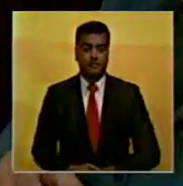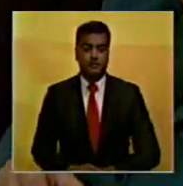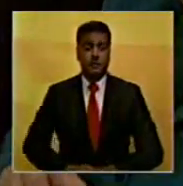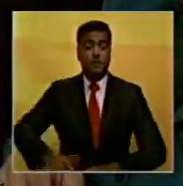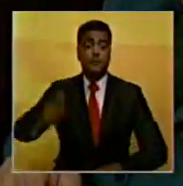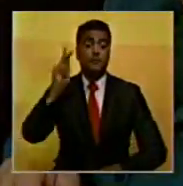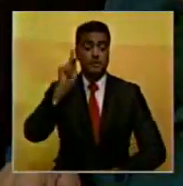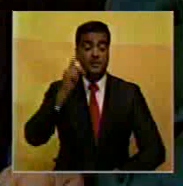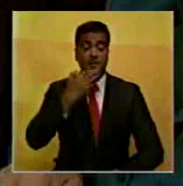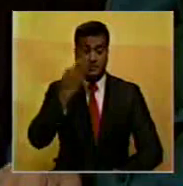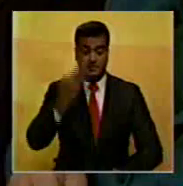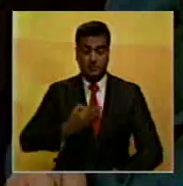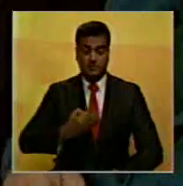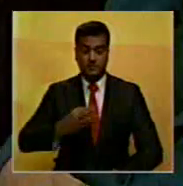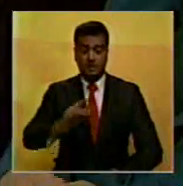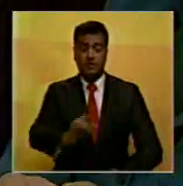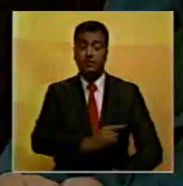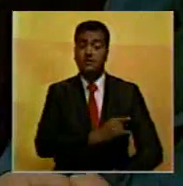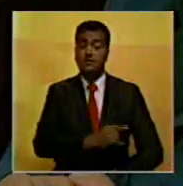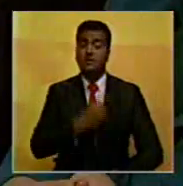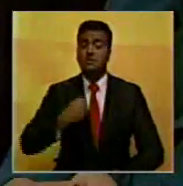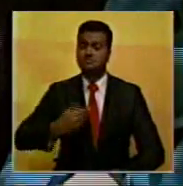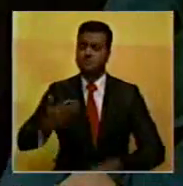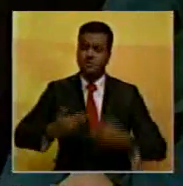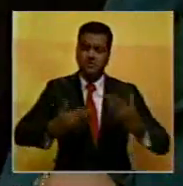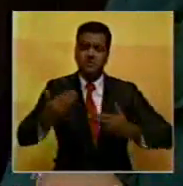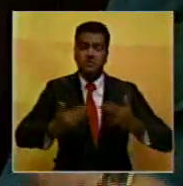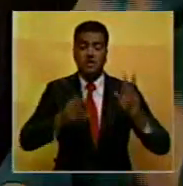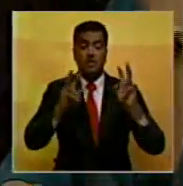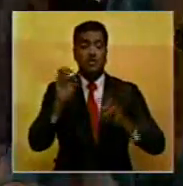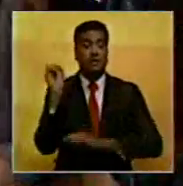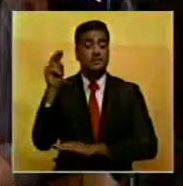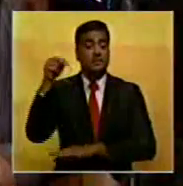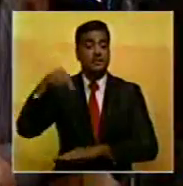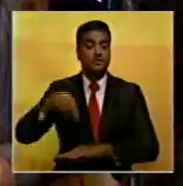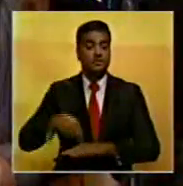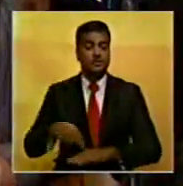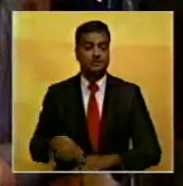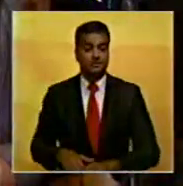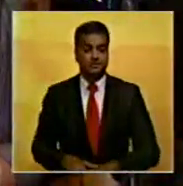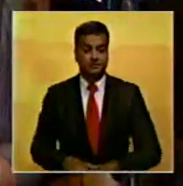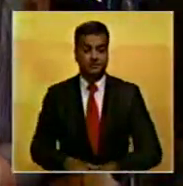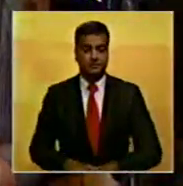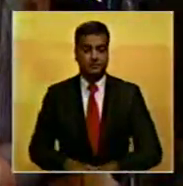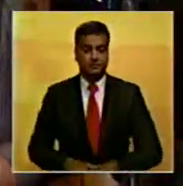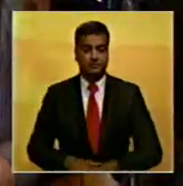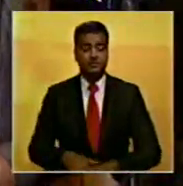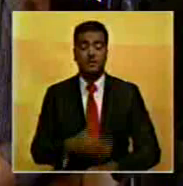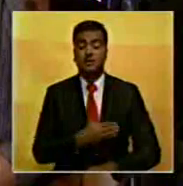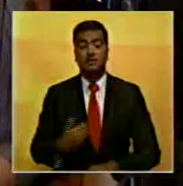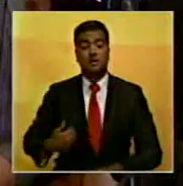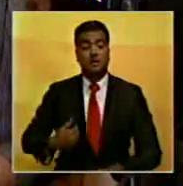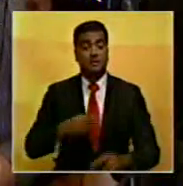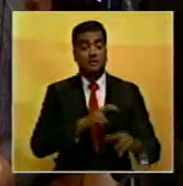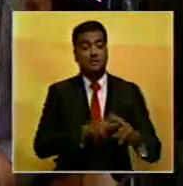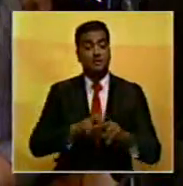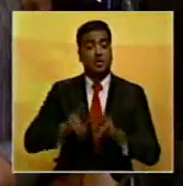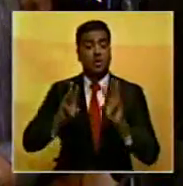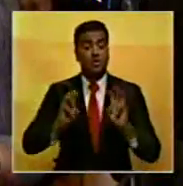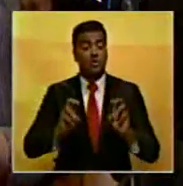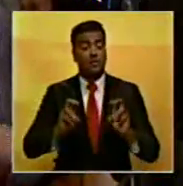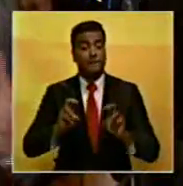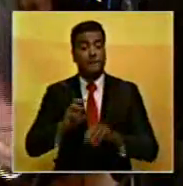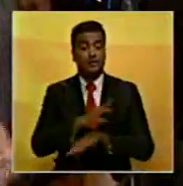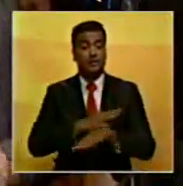Rectores también afirmó que las universidades tienen confianza en la nueva Asamblea Nacional y están dispuestos a reunirse con el nuevo Ministro de Educación